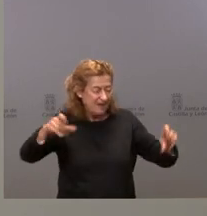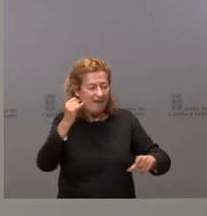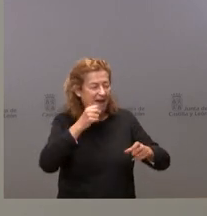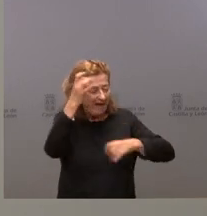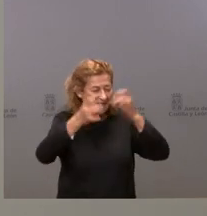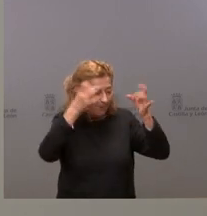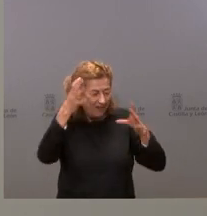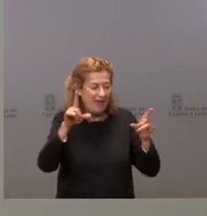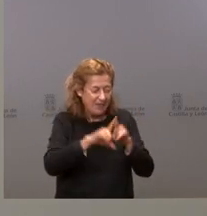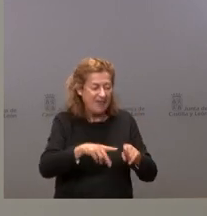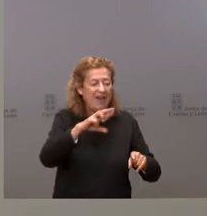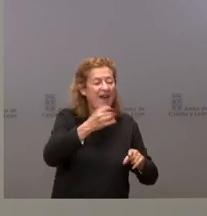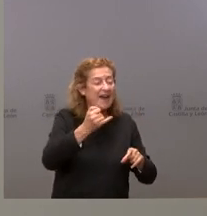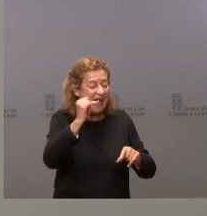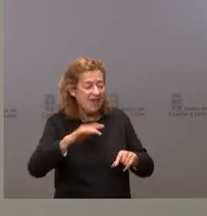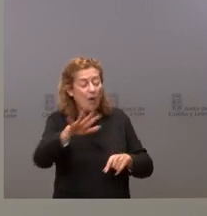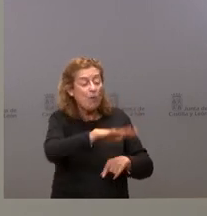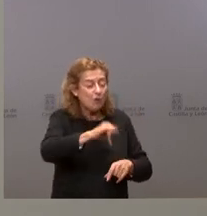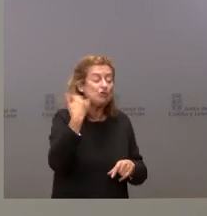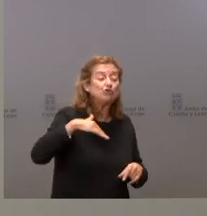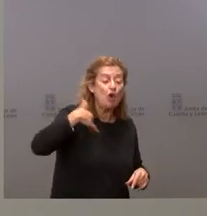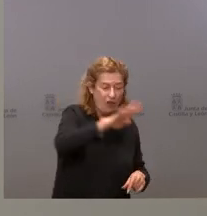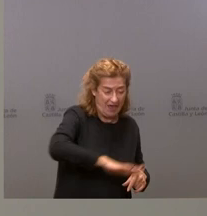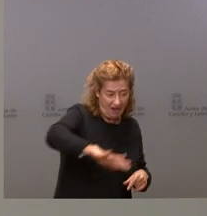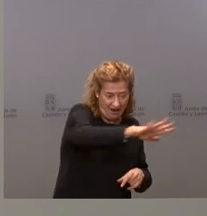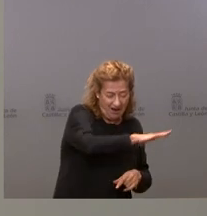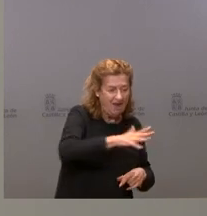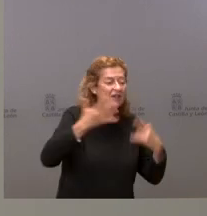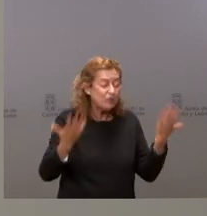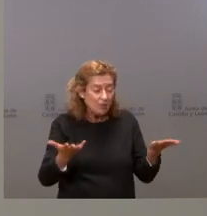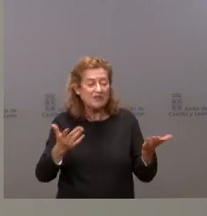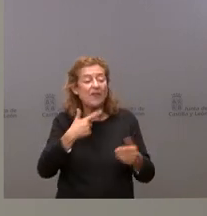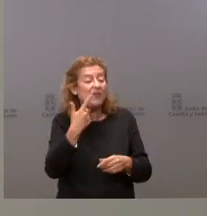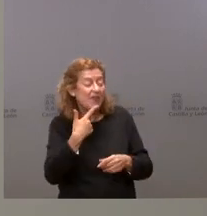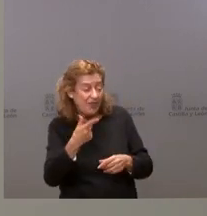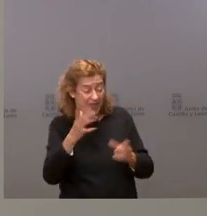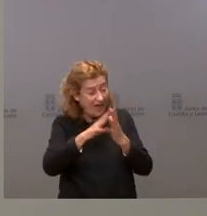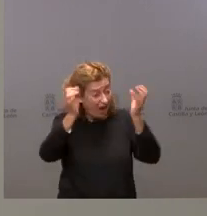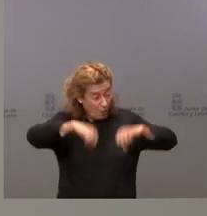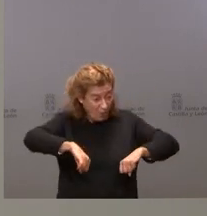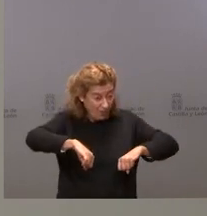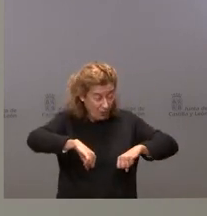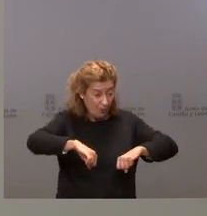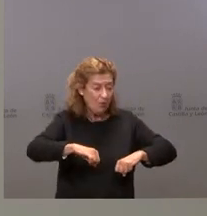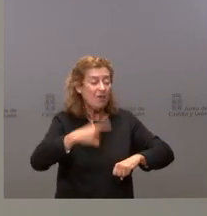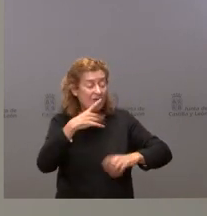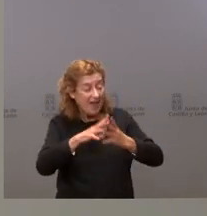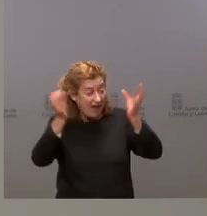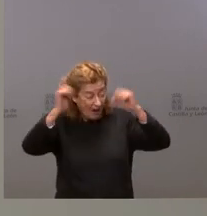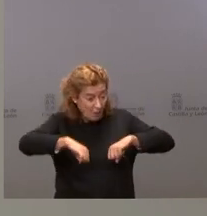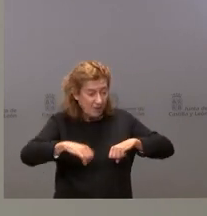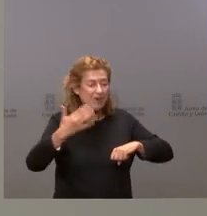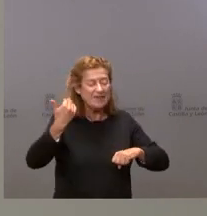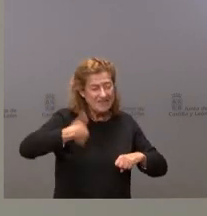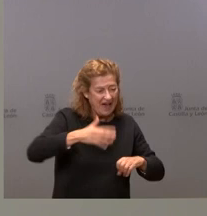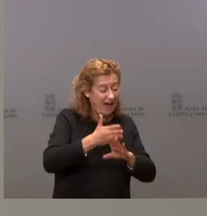de Garray, del Polígono y de Soria. Entonces, lo que dice el acuerdo, lo que apunta al acuerdo es que ya